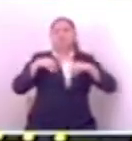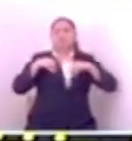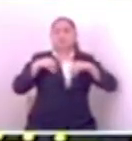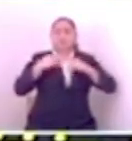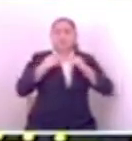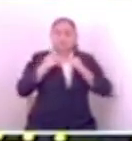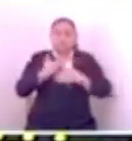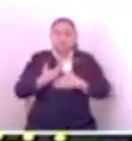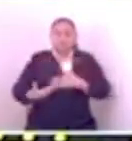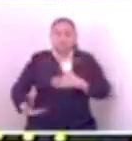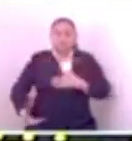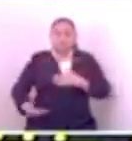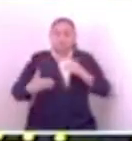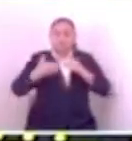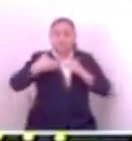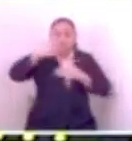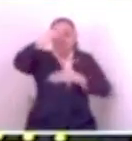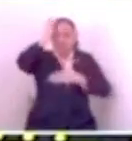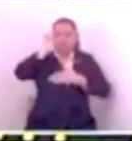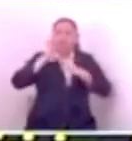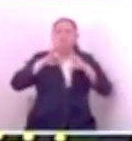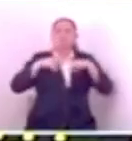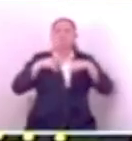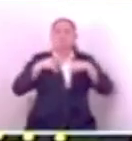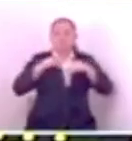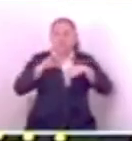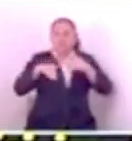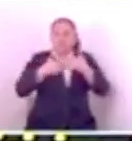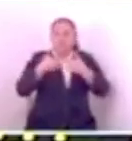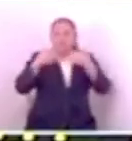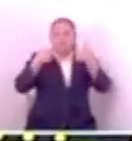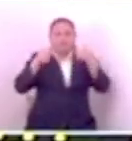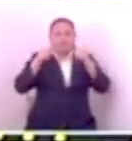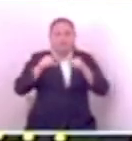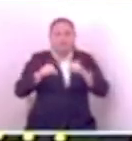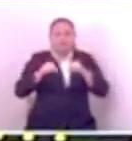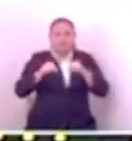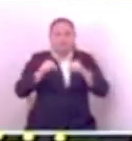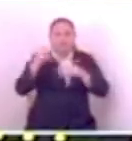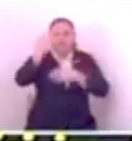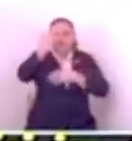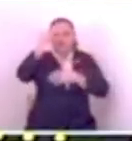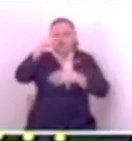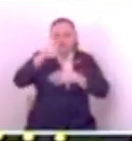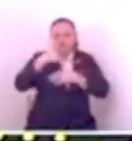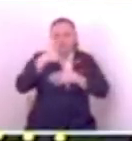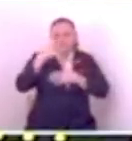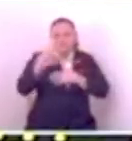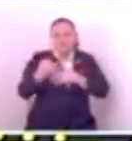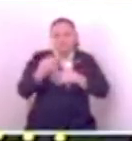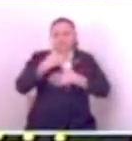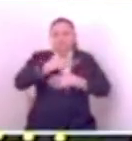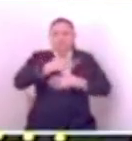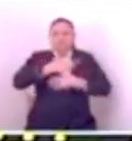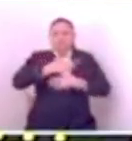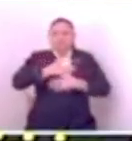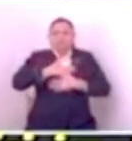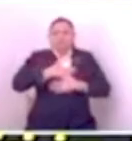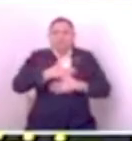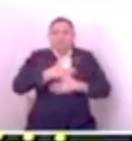Hasta el presidente de la República. Todos. Pero bueno, lo más importante es que de verdad hay una tranquilidad.